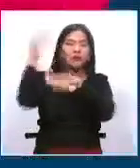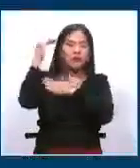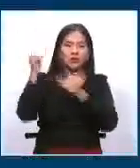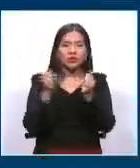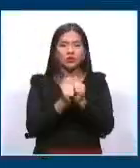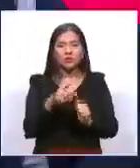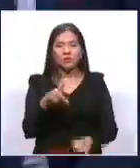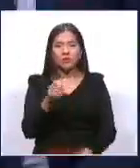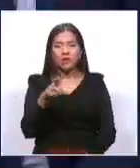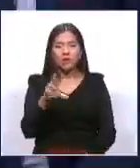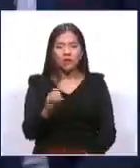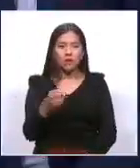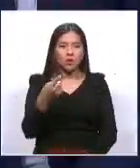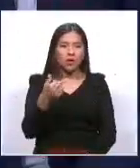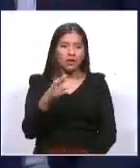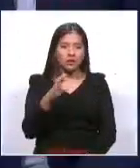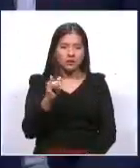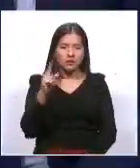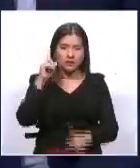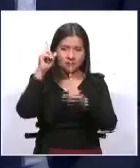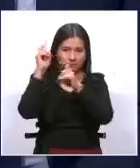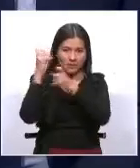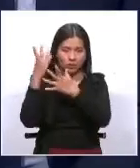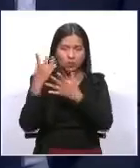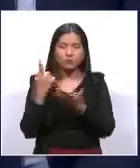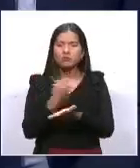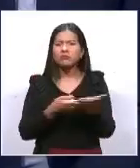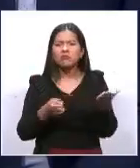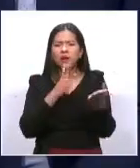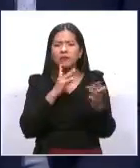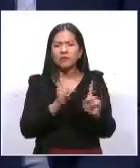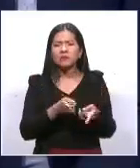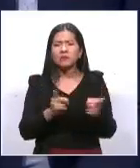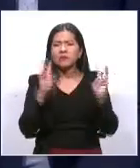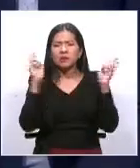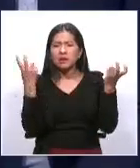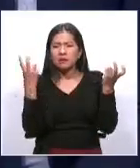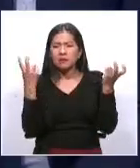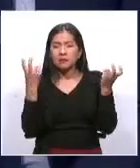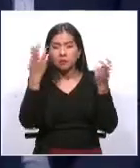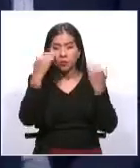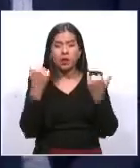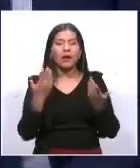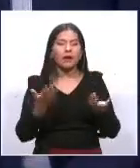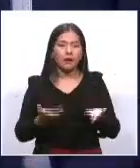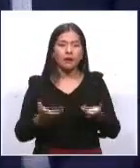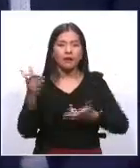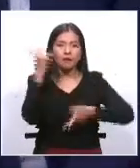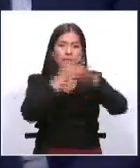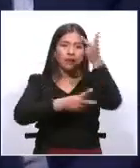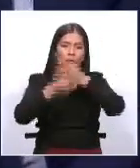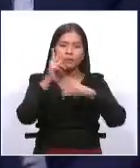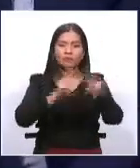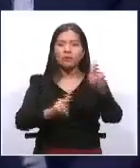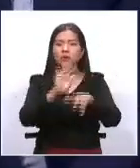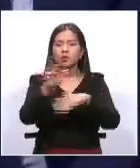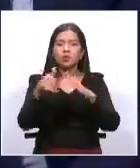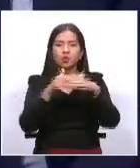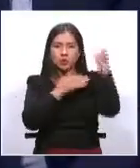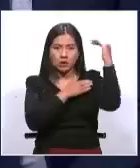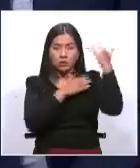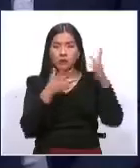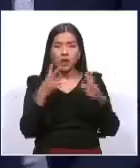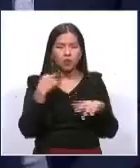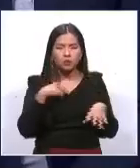Pedro García para seguir hablando de este tema, porque hay preocupación de la gente en Santa Cruz. Pedro, hemos